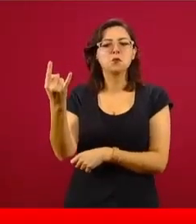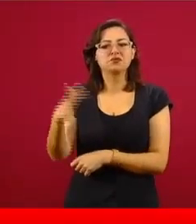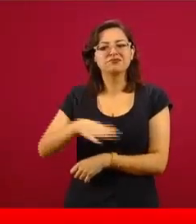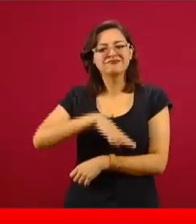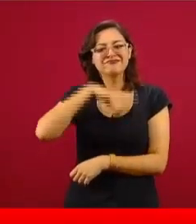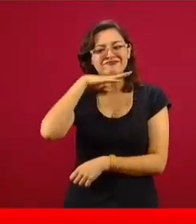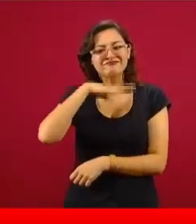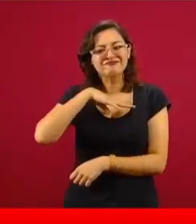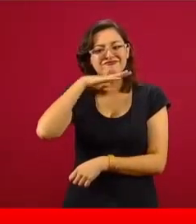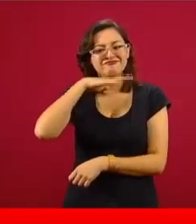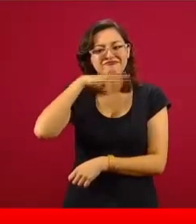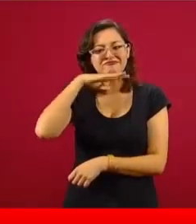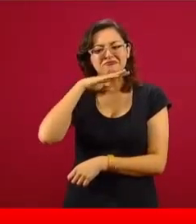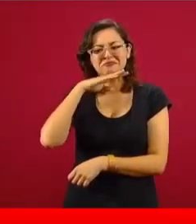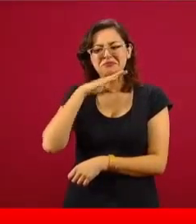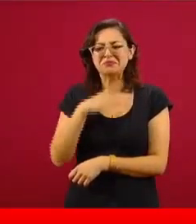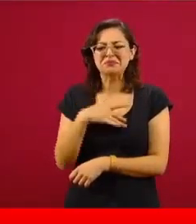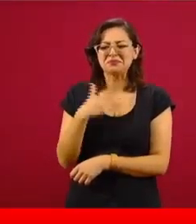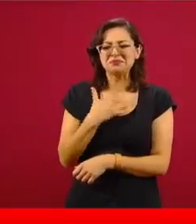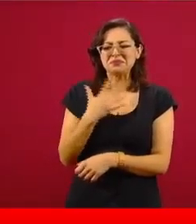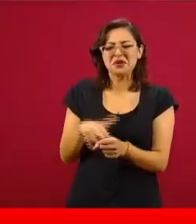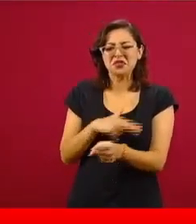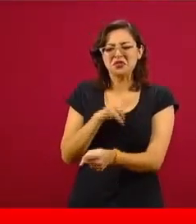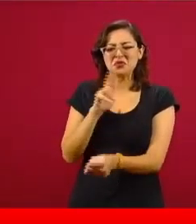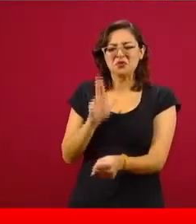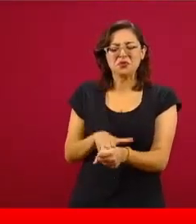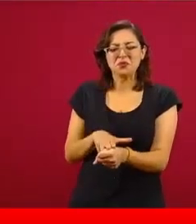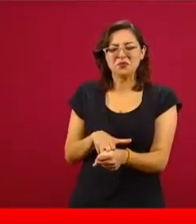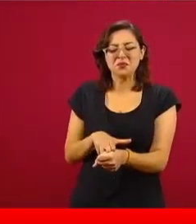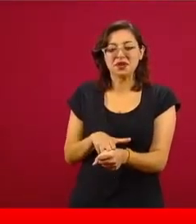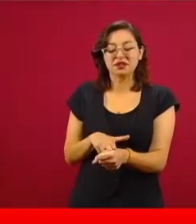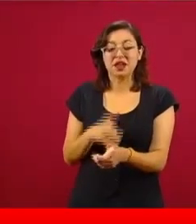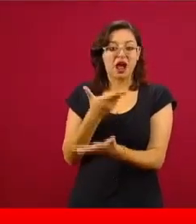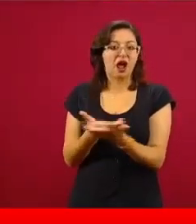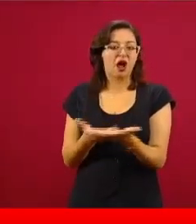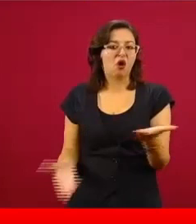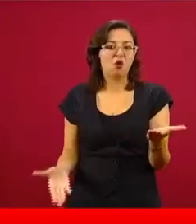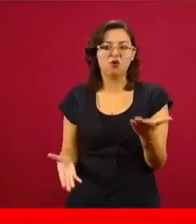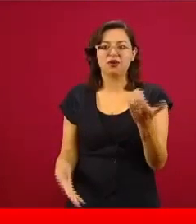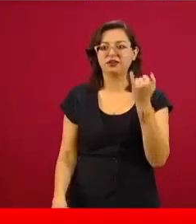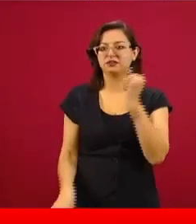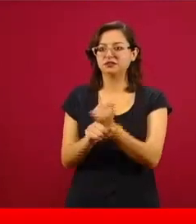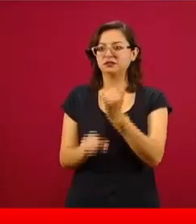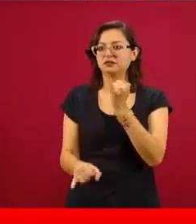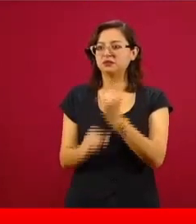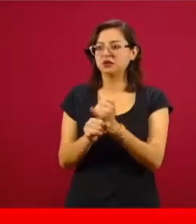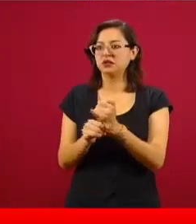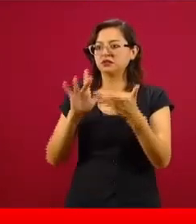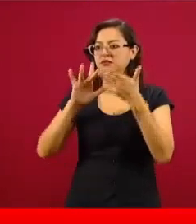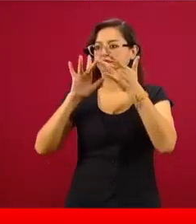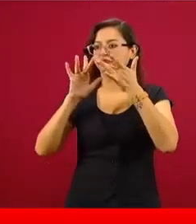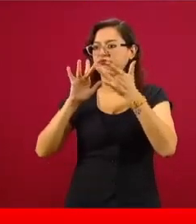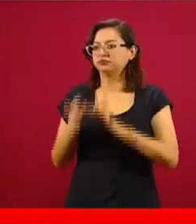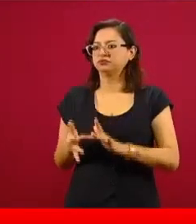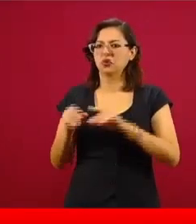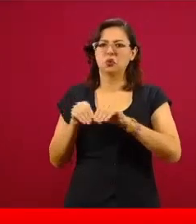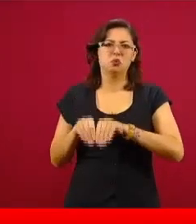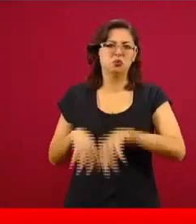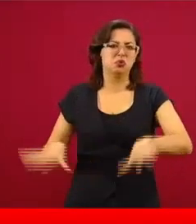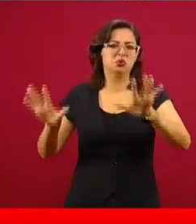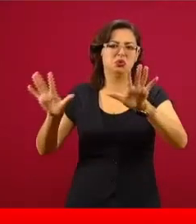normal. En esta nueva era de las redes sociales y de las redes digitales.